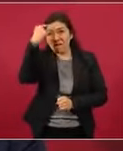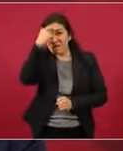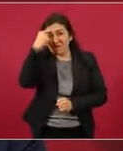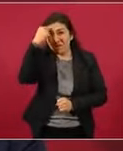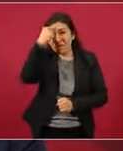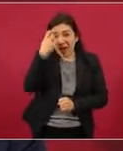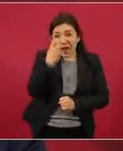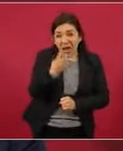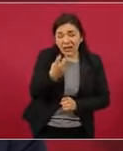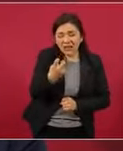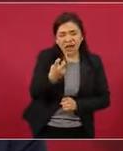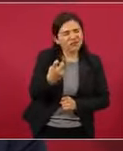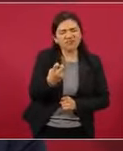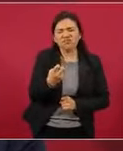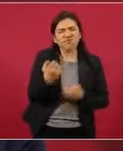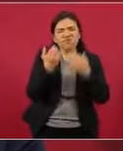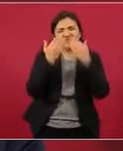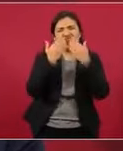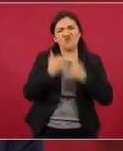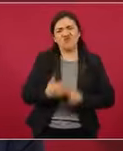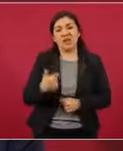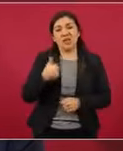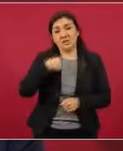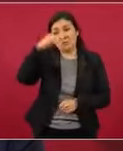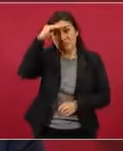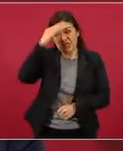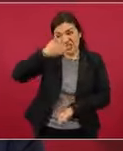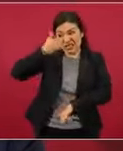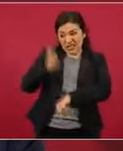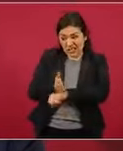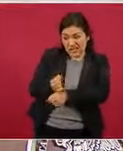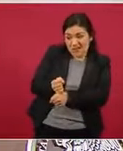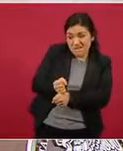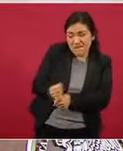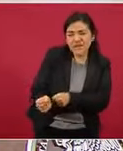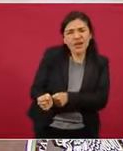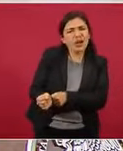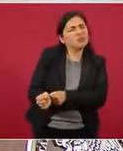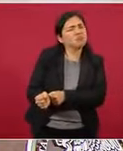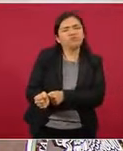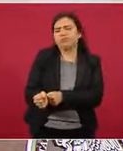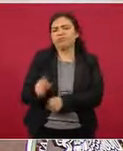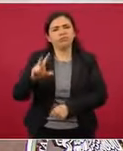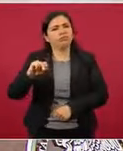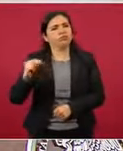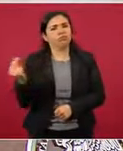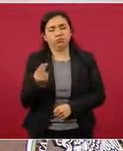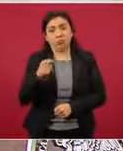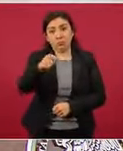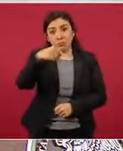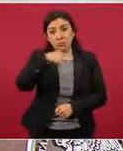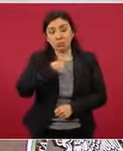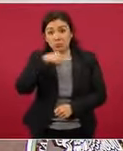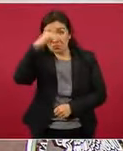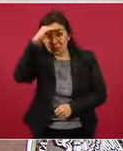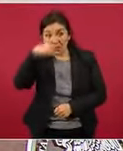nosotros no somos represores, para que no nos confundan.